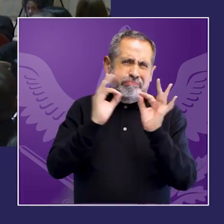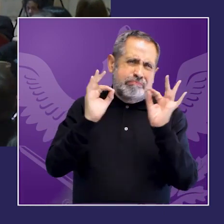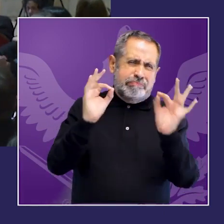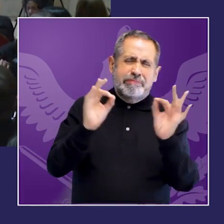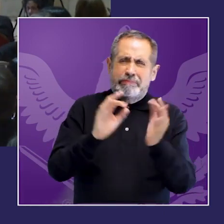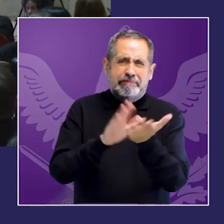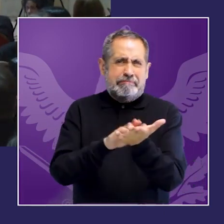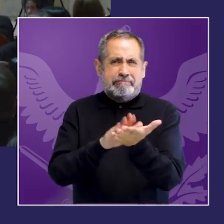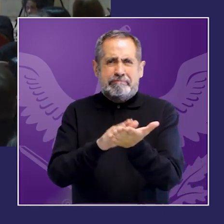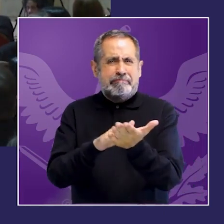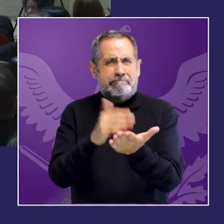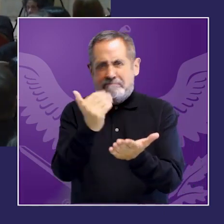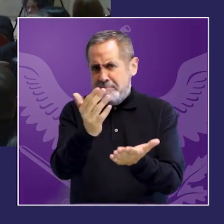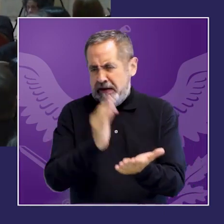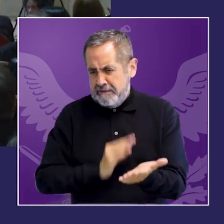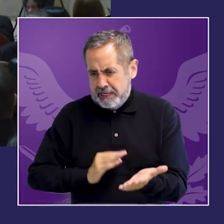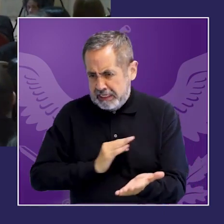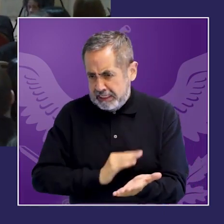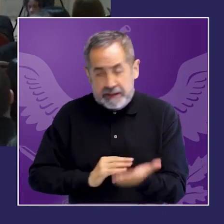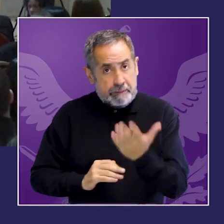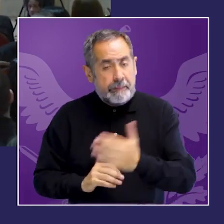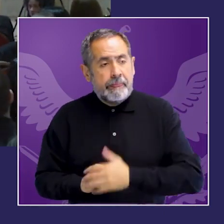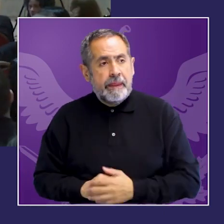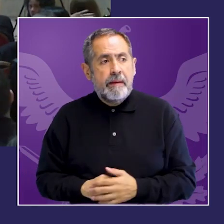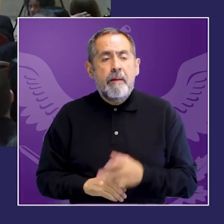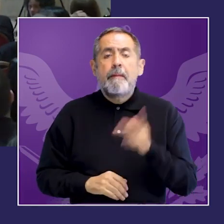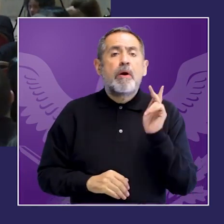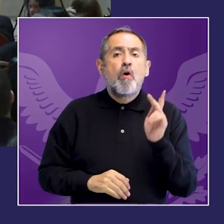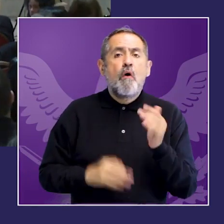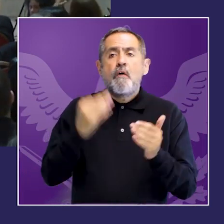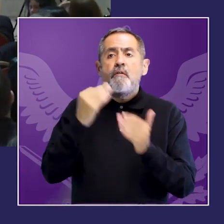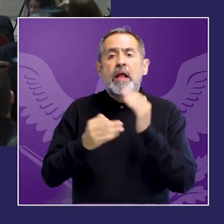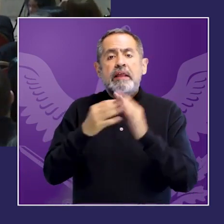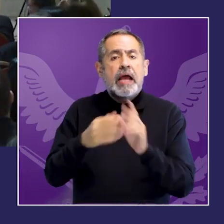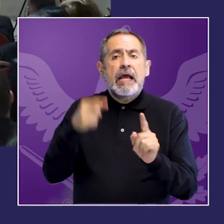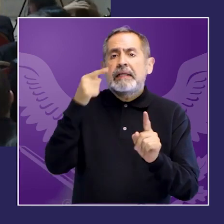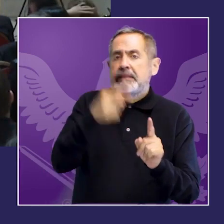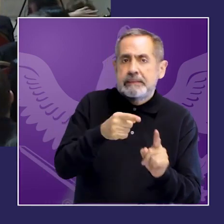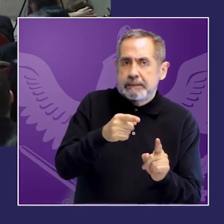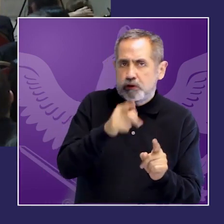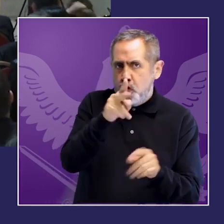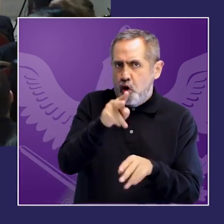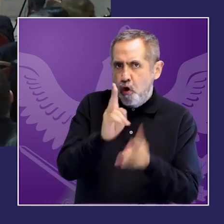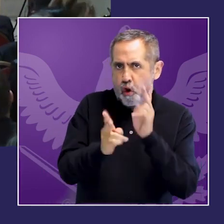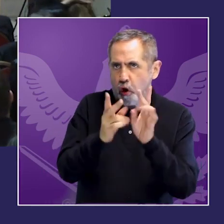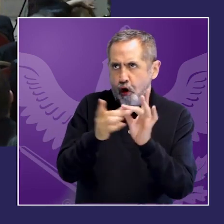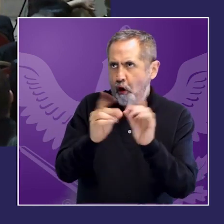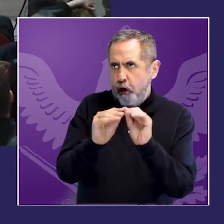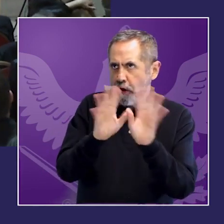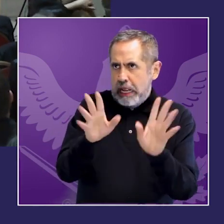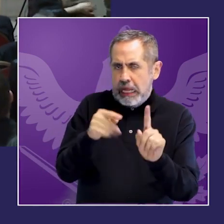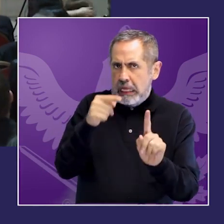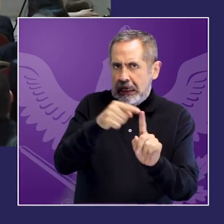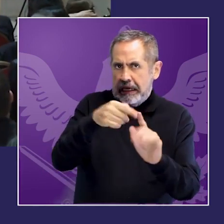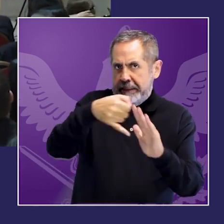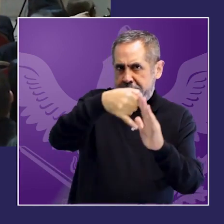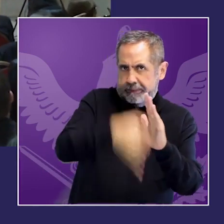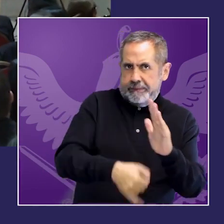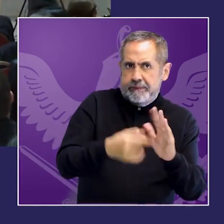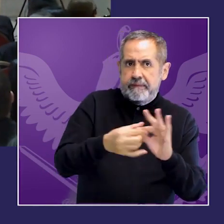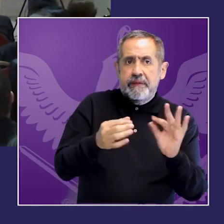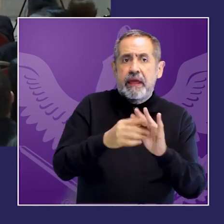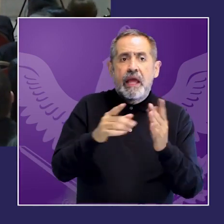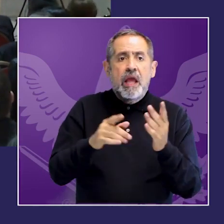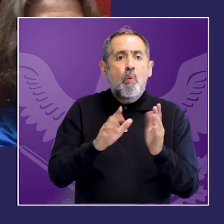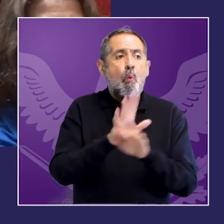no fue en profundidad con el tema de las medidas que tienen que ver con las medidas que se toman para